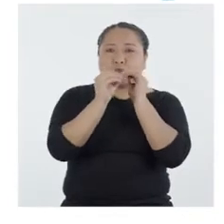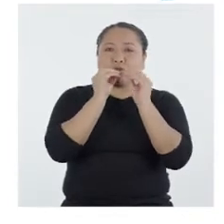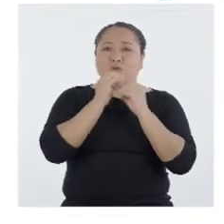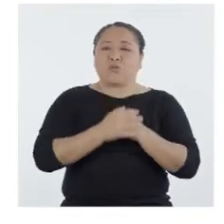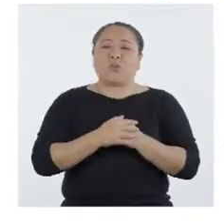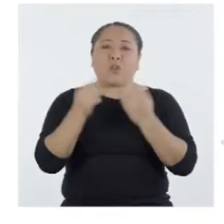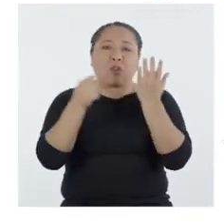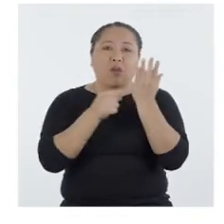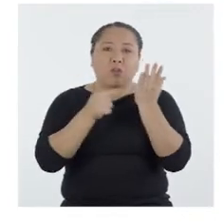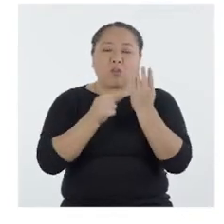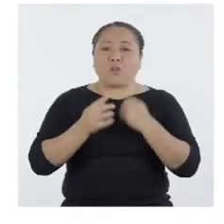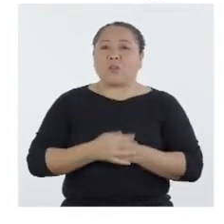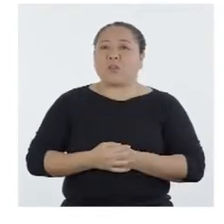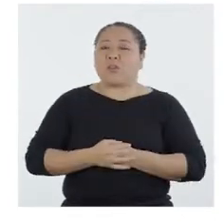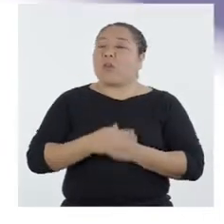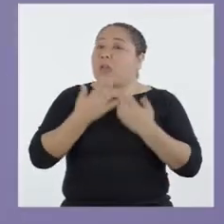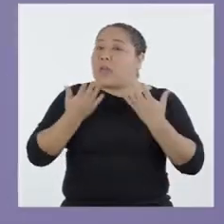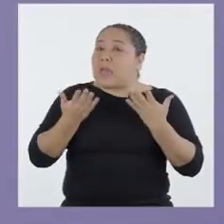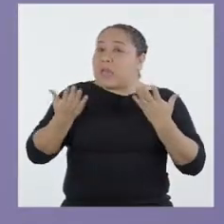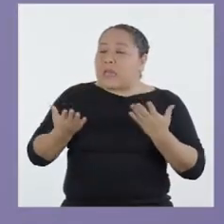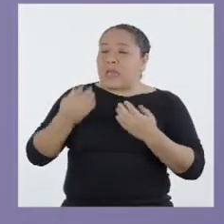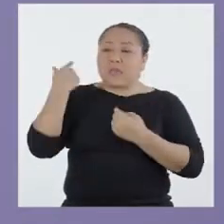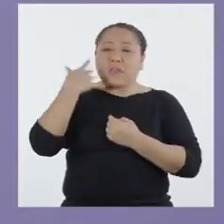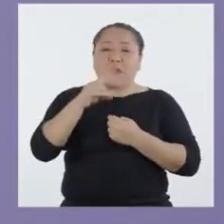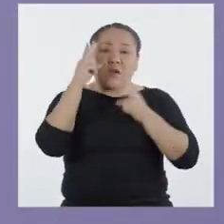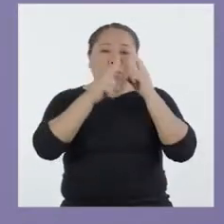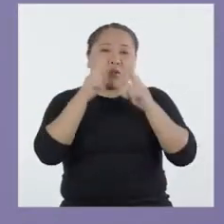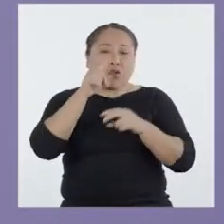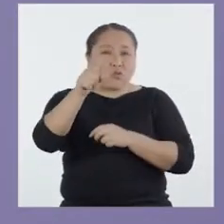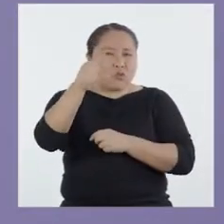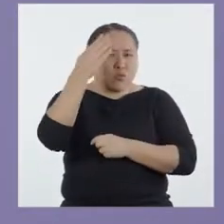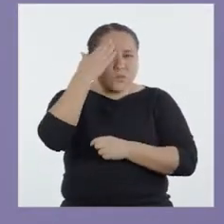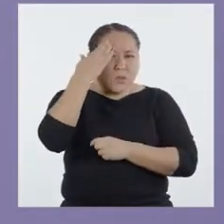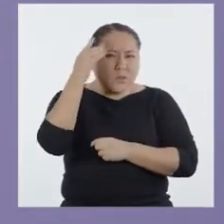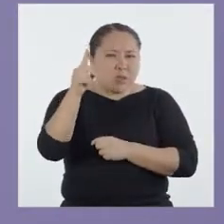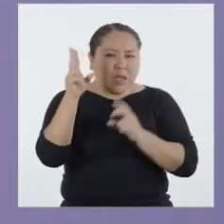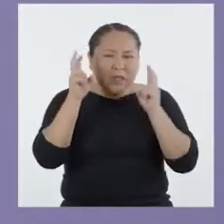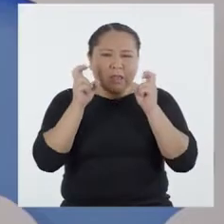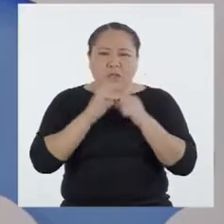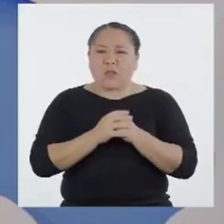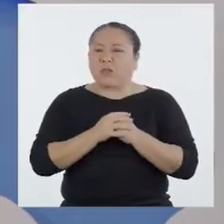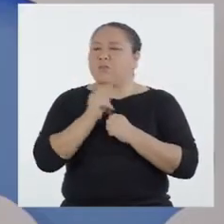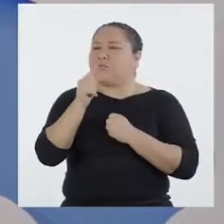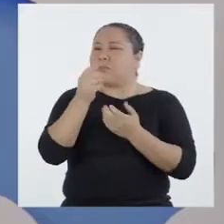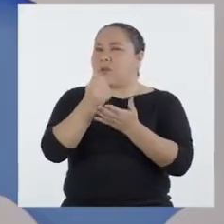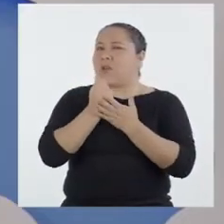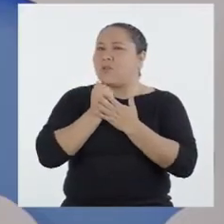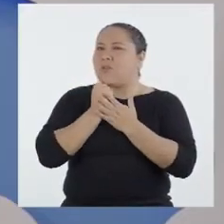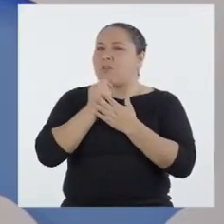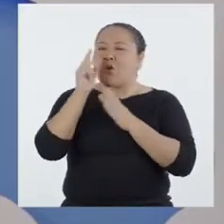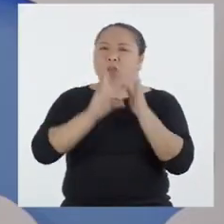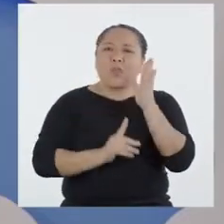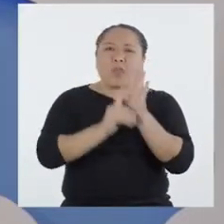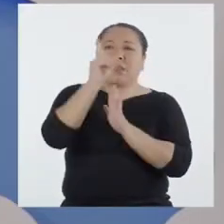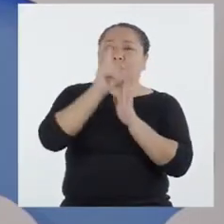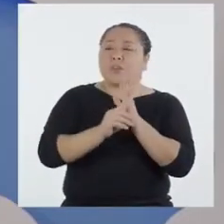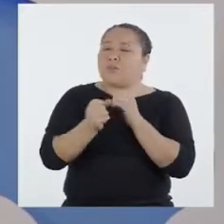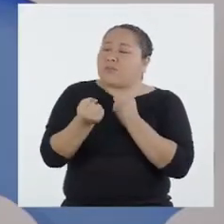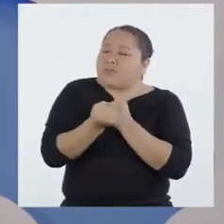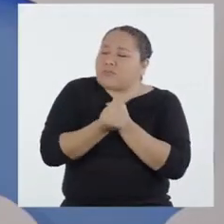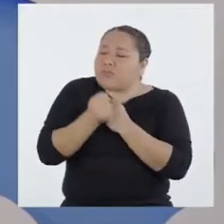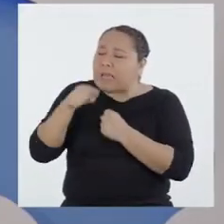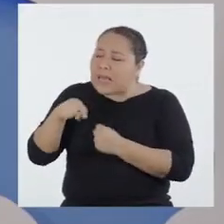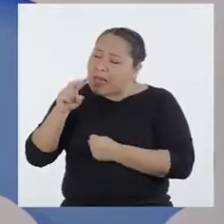de solución tecnológica. Y ya que veo que sabes del tema, ¿me ayudarías con su desarrollo,